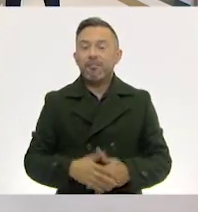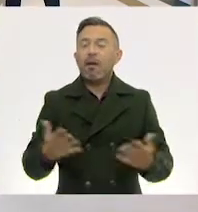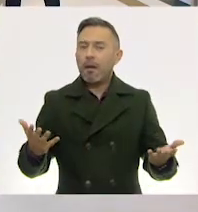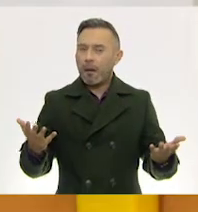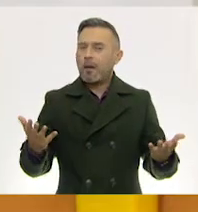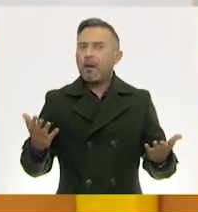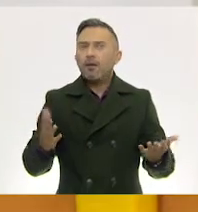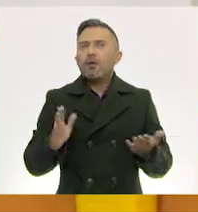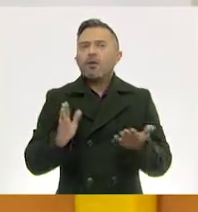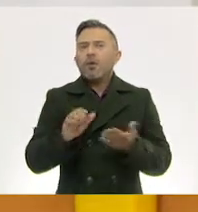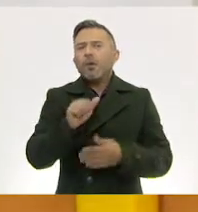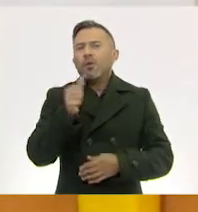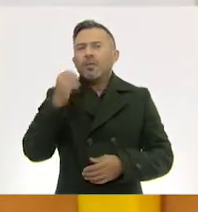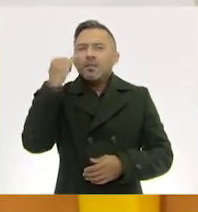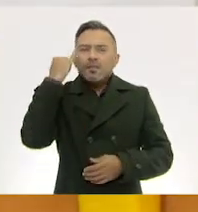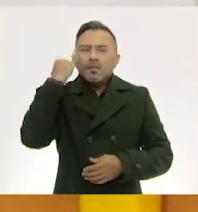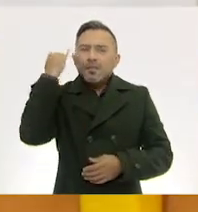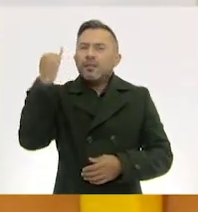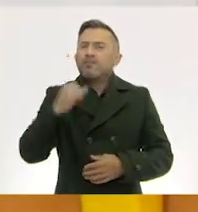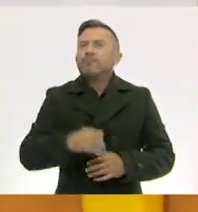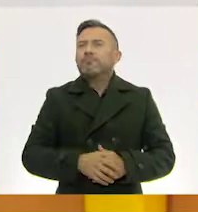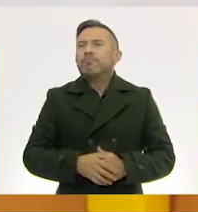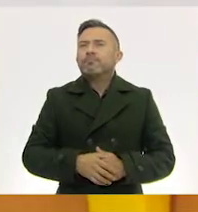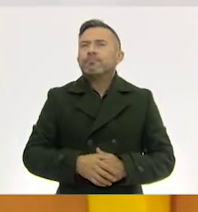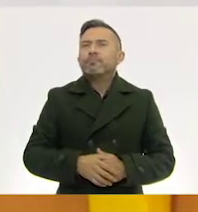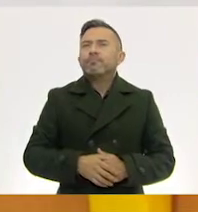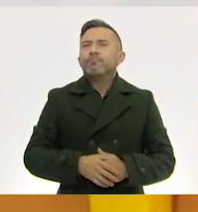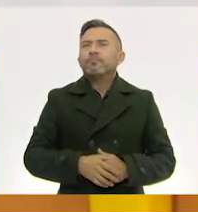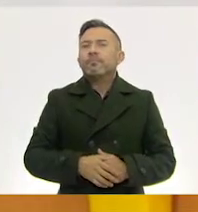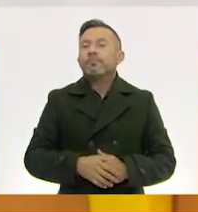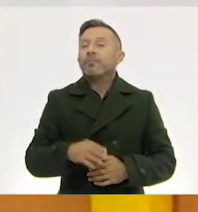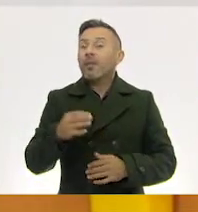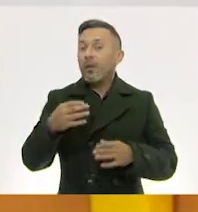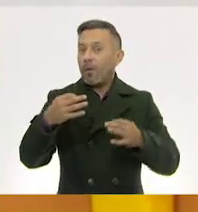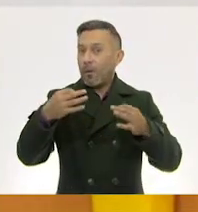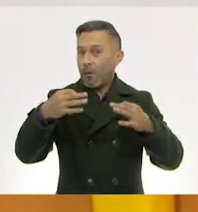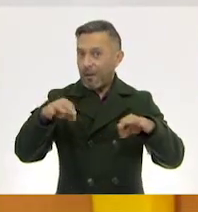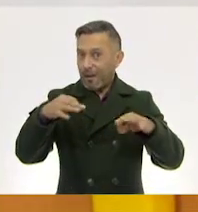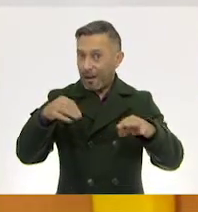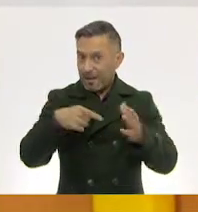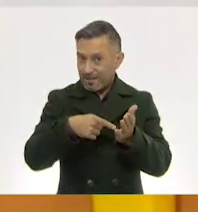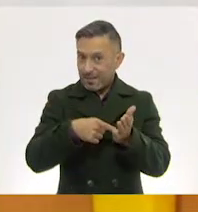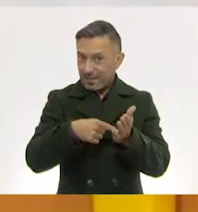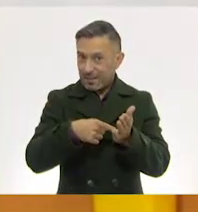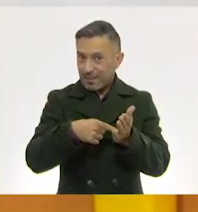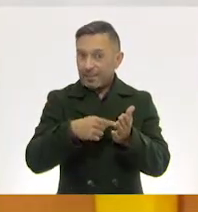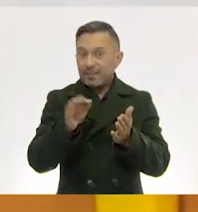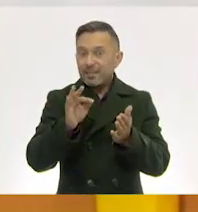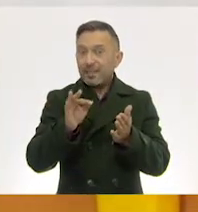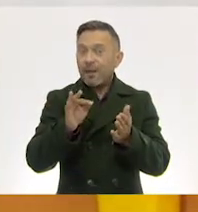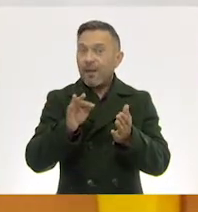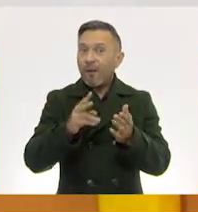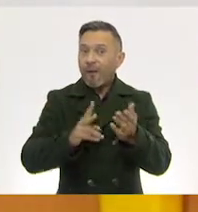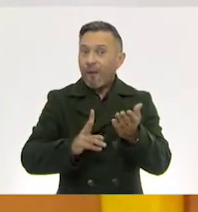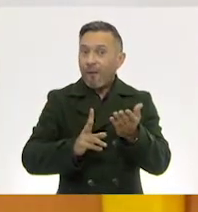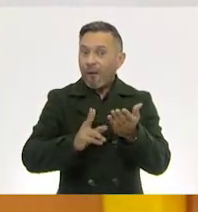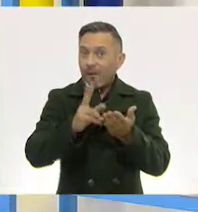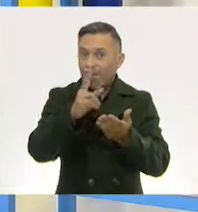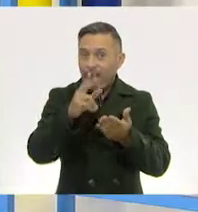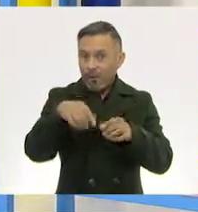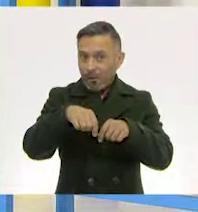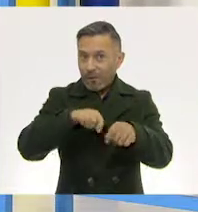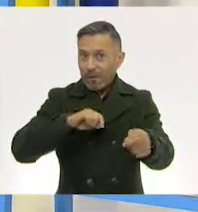Ahora, imagínate algo si la hoja de papel la cortaran. ¿Qué pasaría?